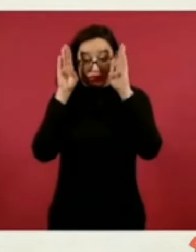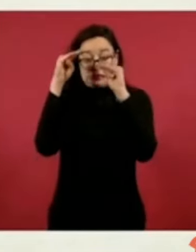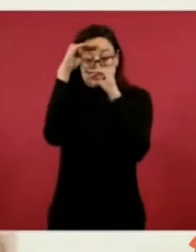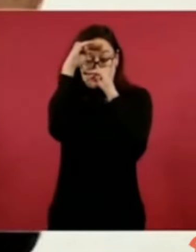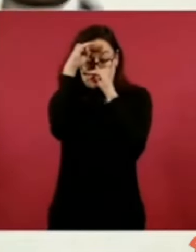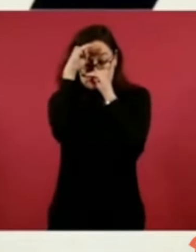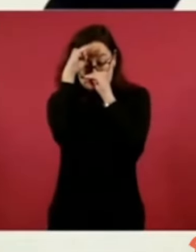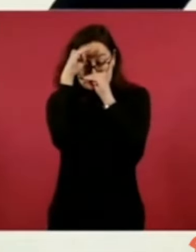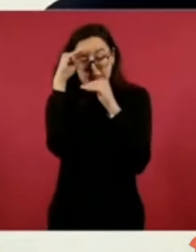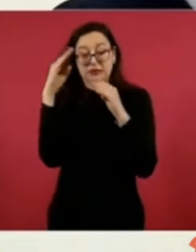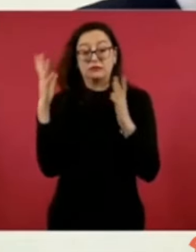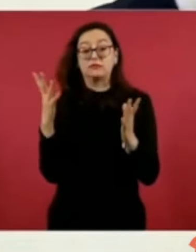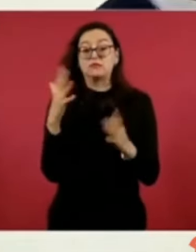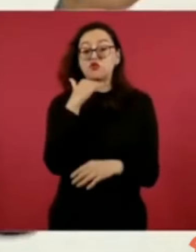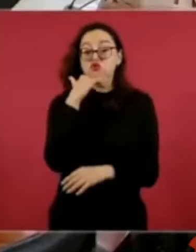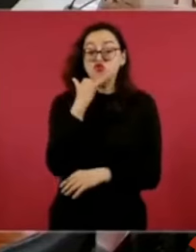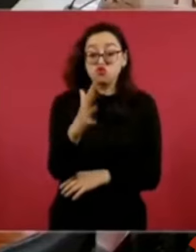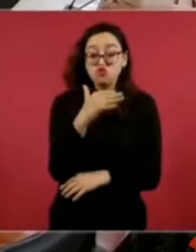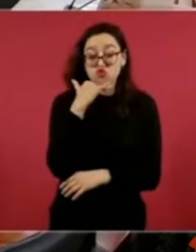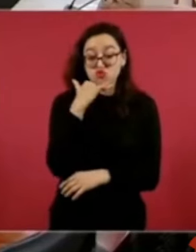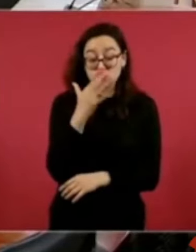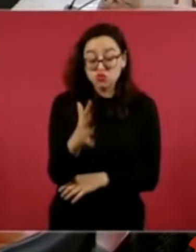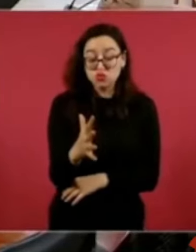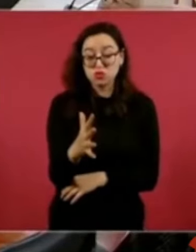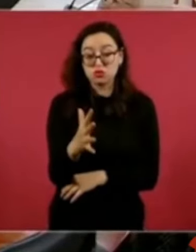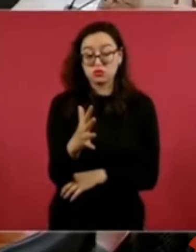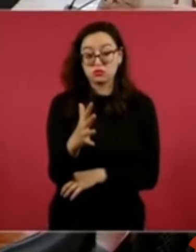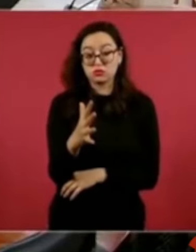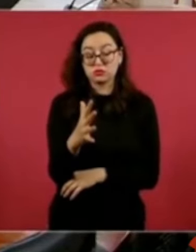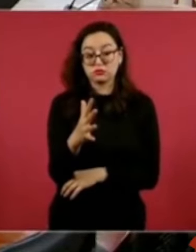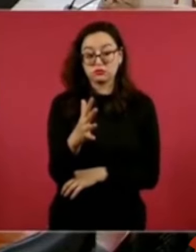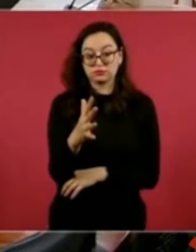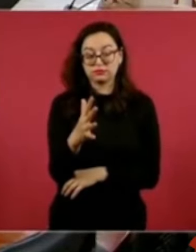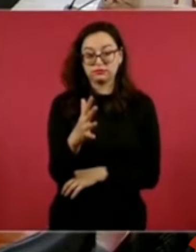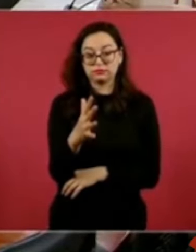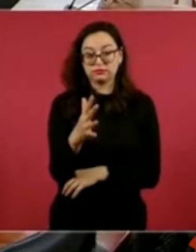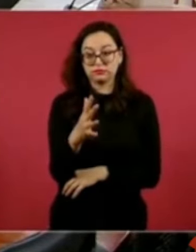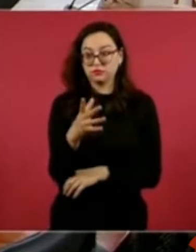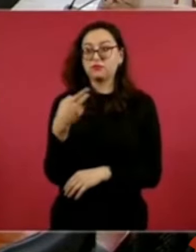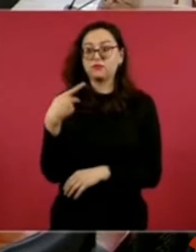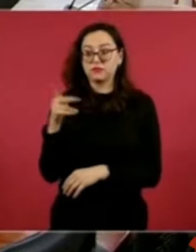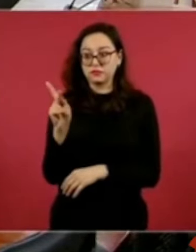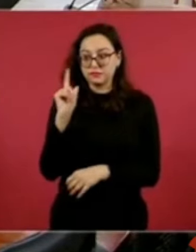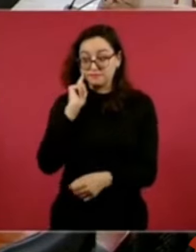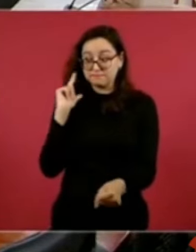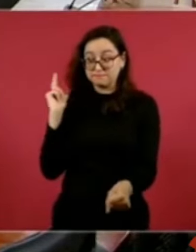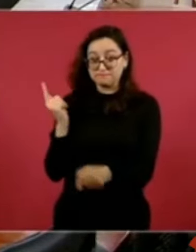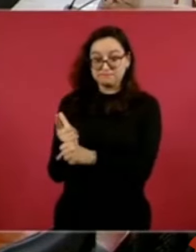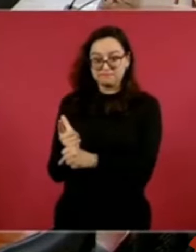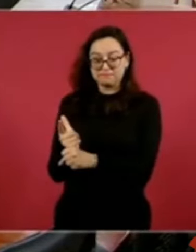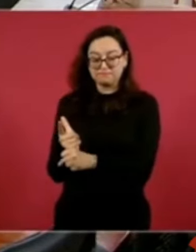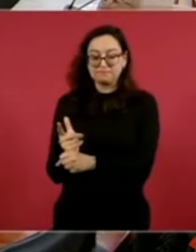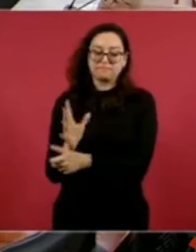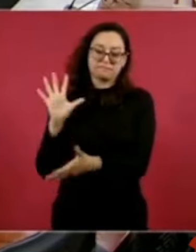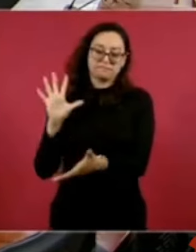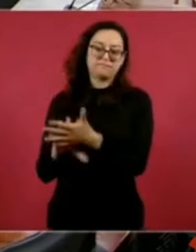corrupto, que fue a la cárcel. Yo creo que ya salió.